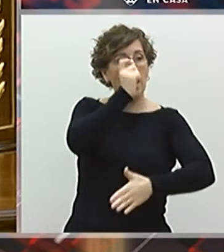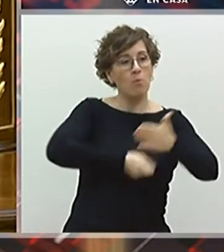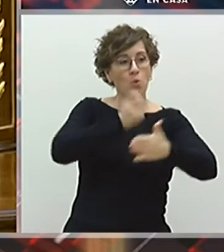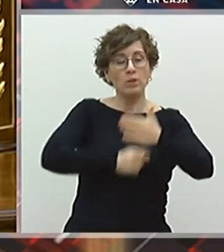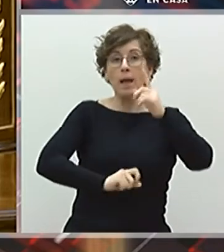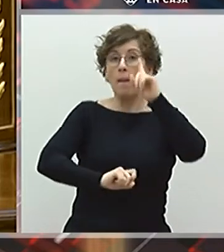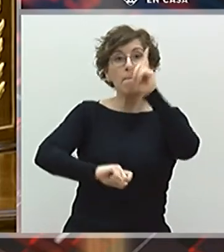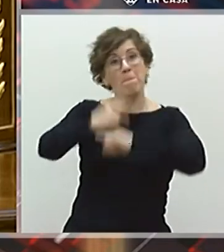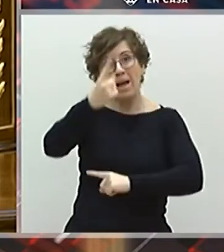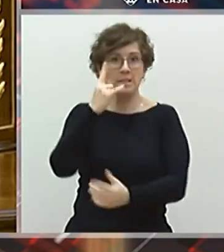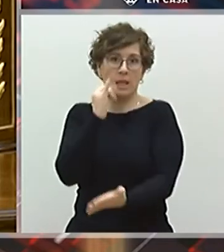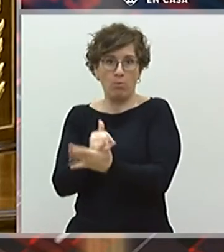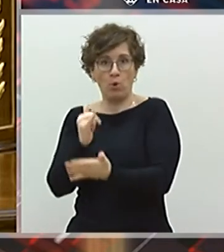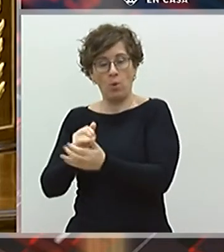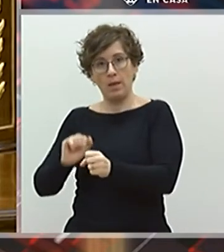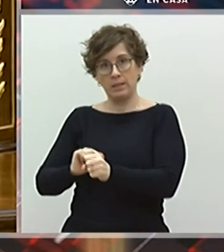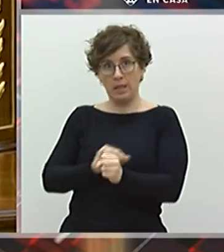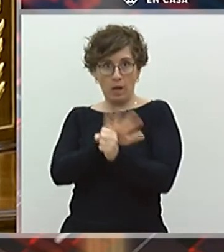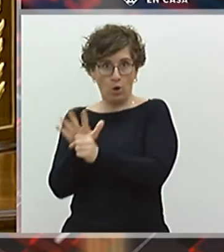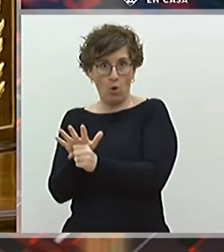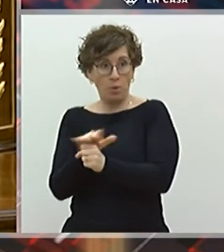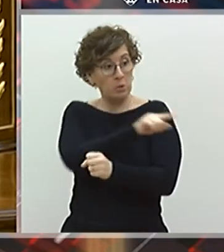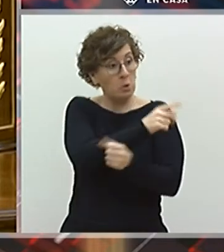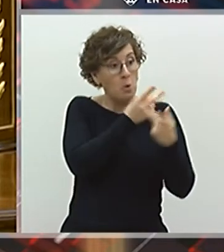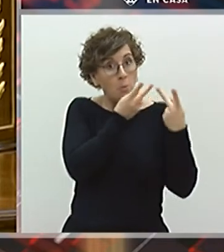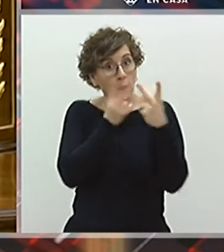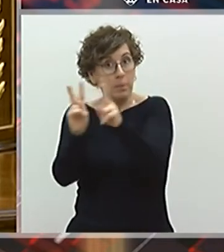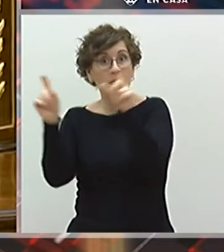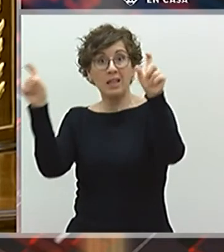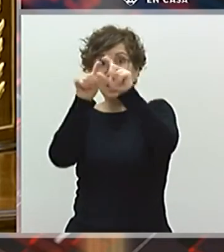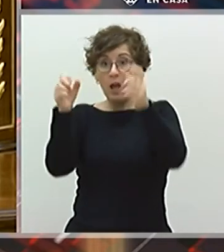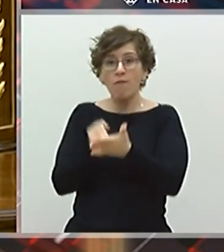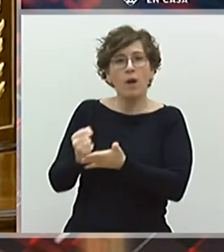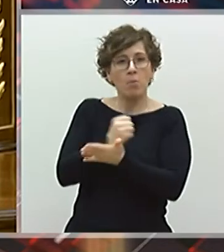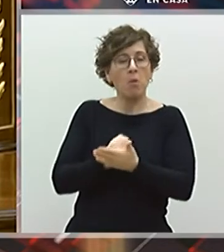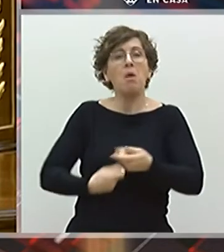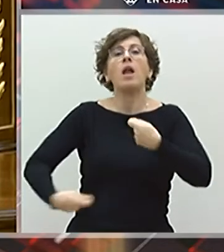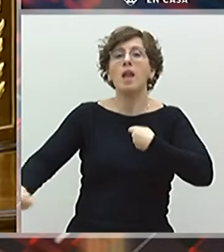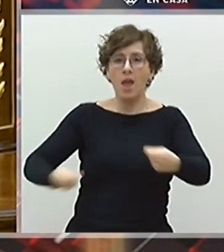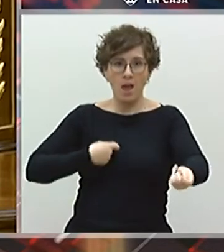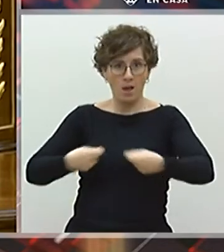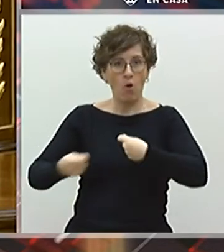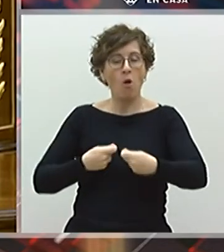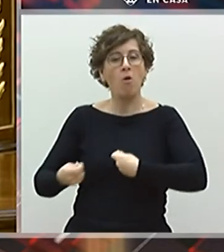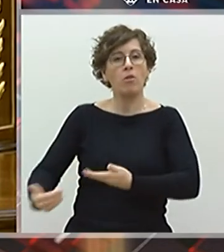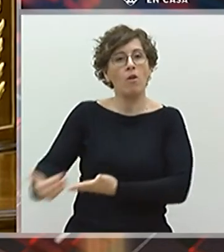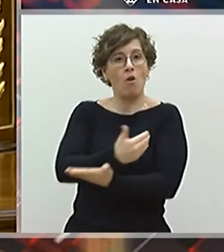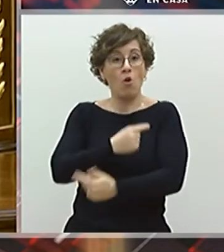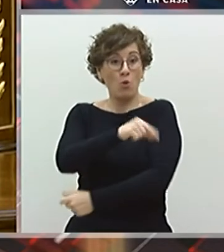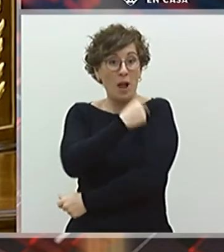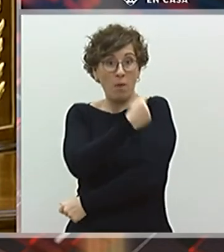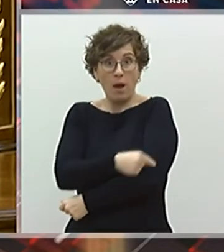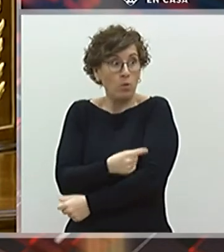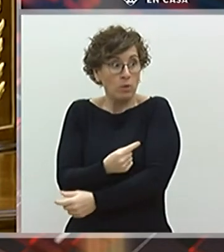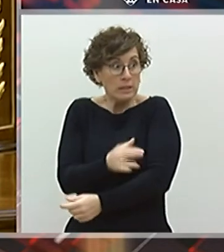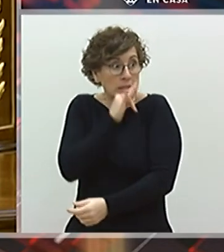hecho. Siguen permitiendo que las farmacéuticas hagan negocio con una vacuna que nunca llega.